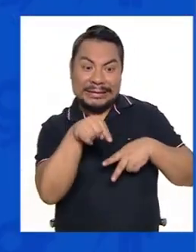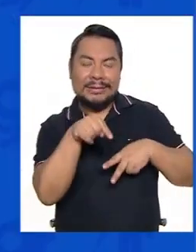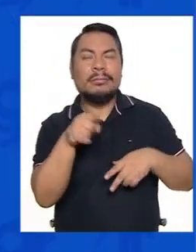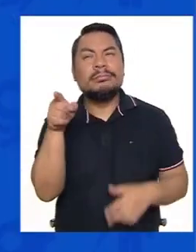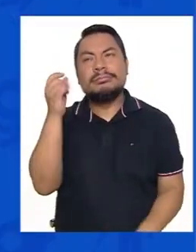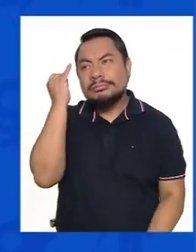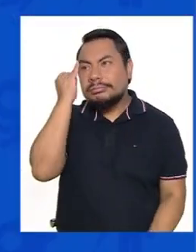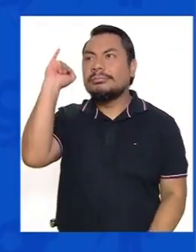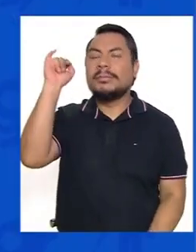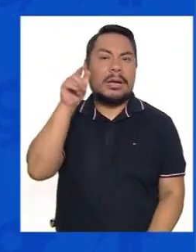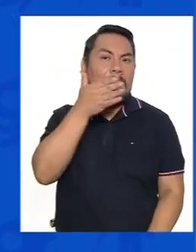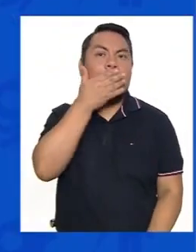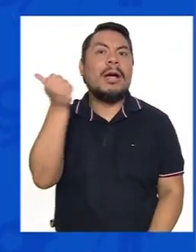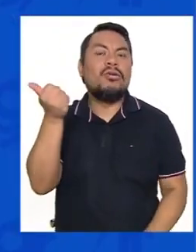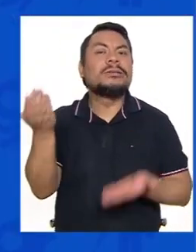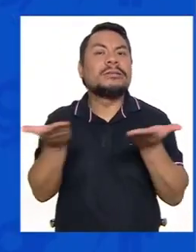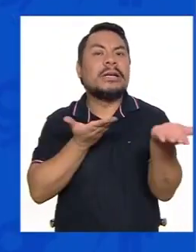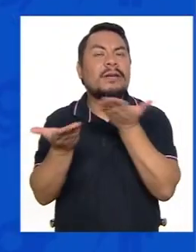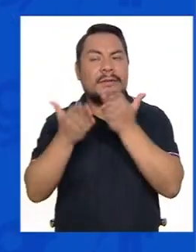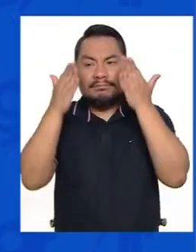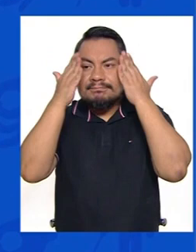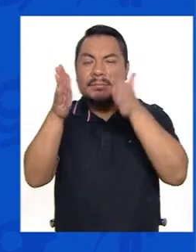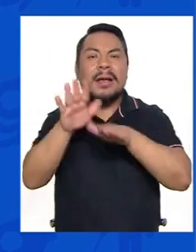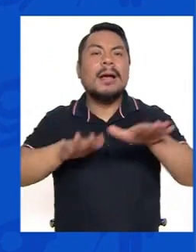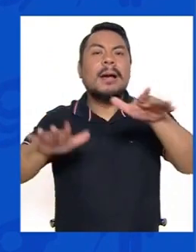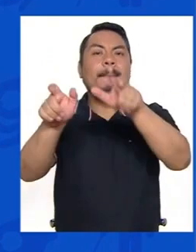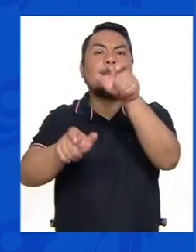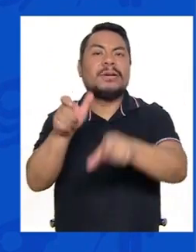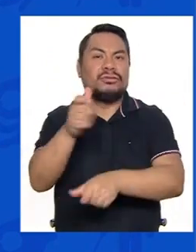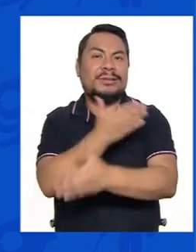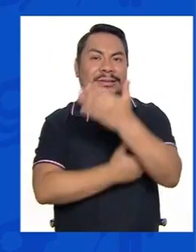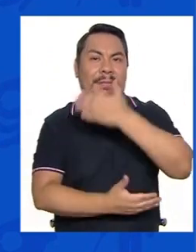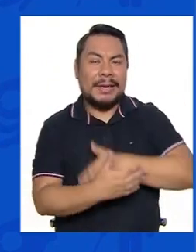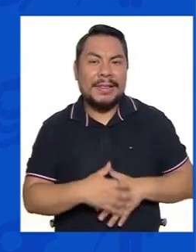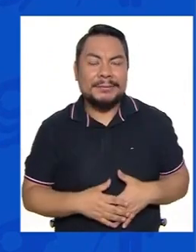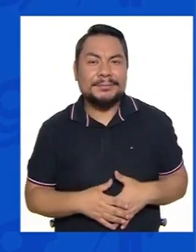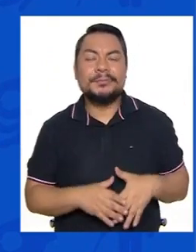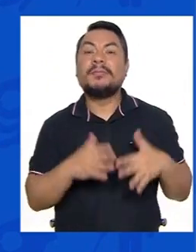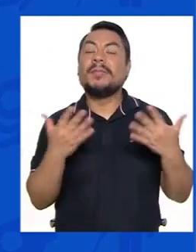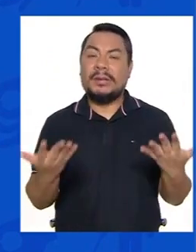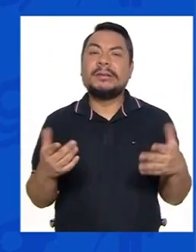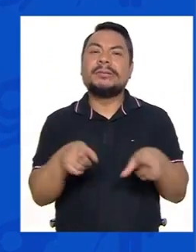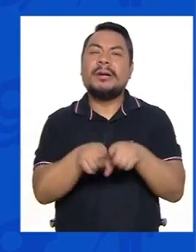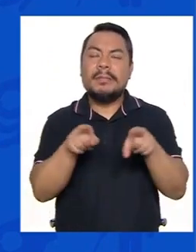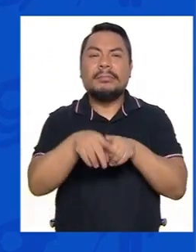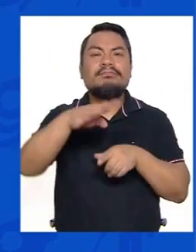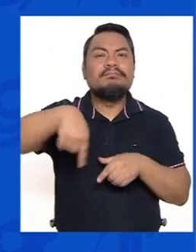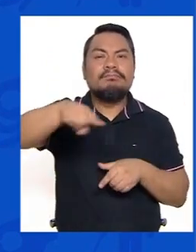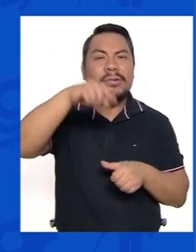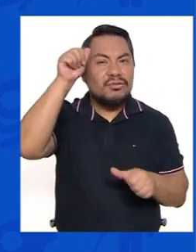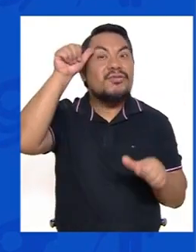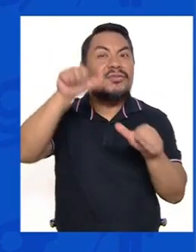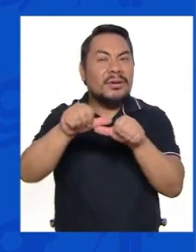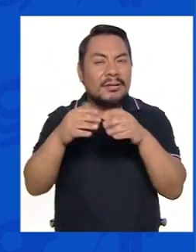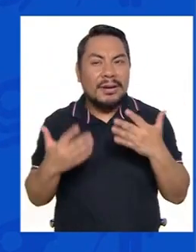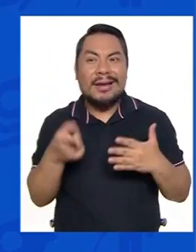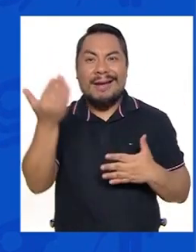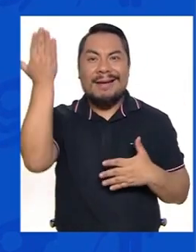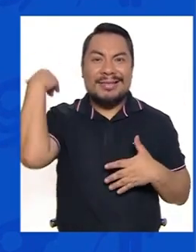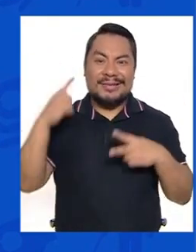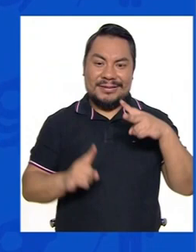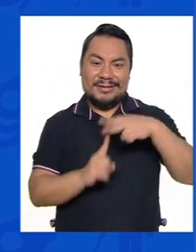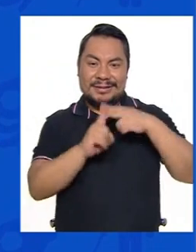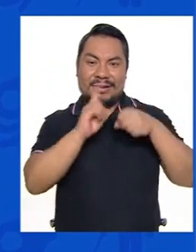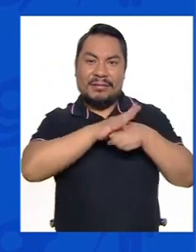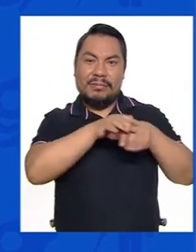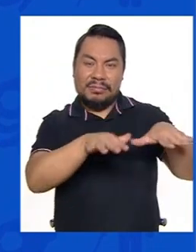de mejorar los servicios dirigidos a las personas con discapacidad. Y como recordamos todos, en pandemia